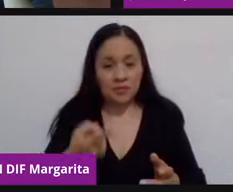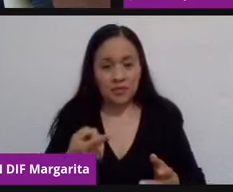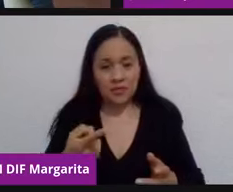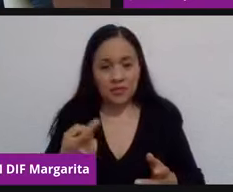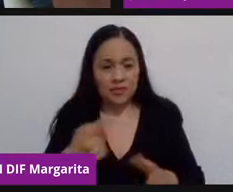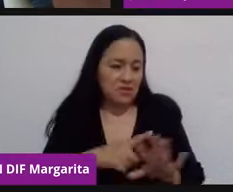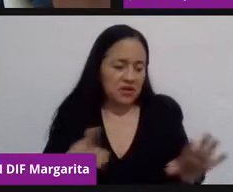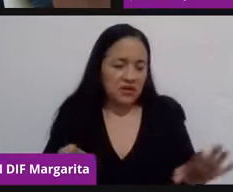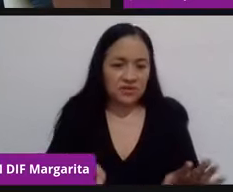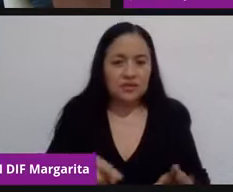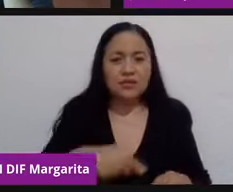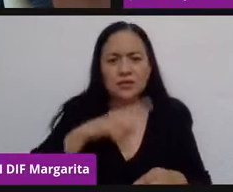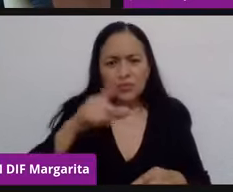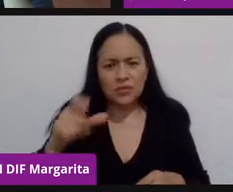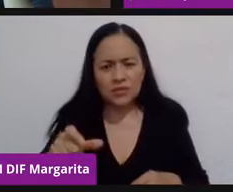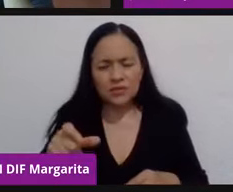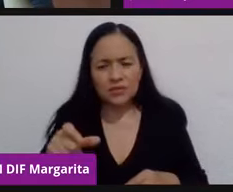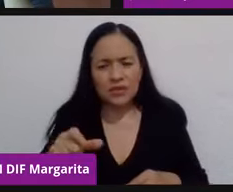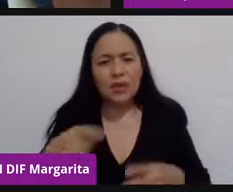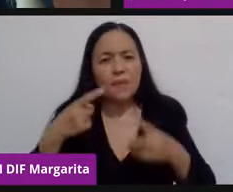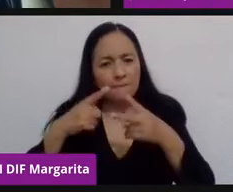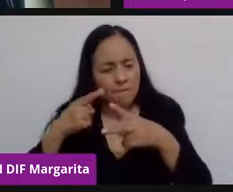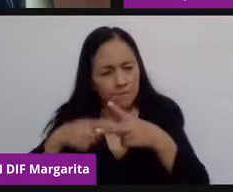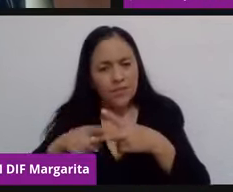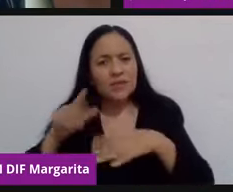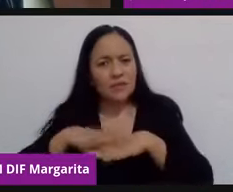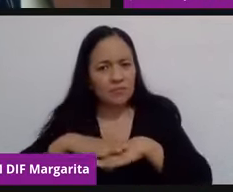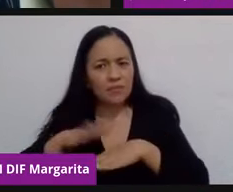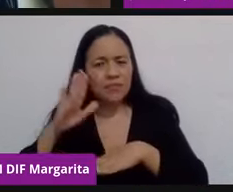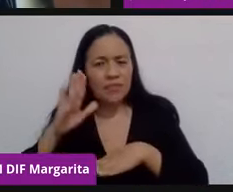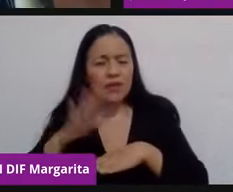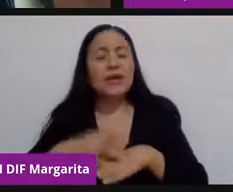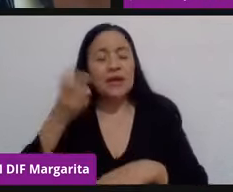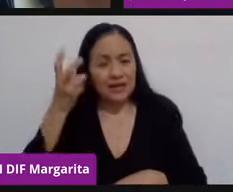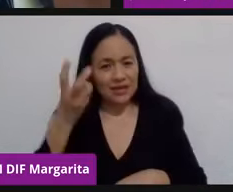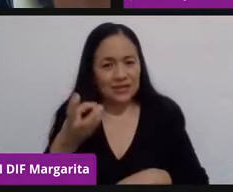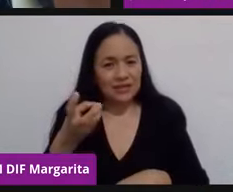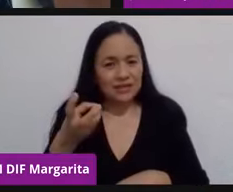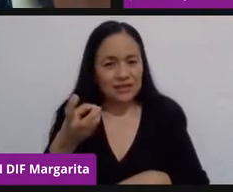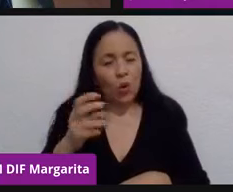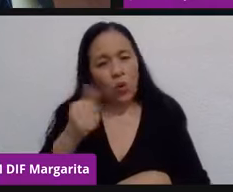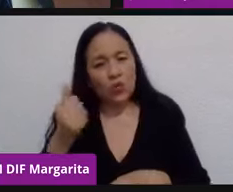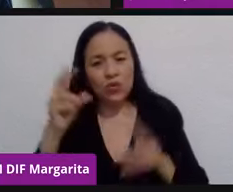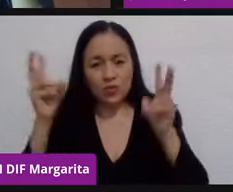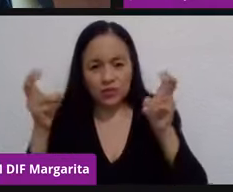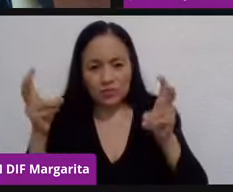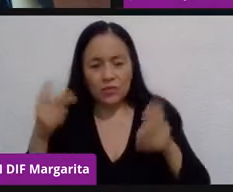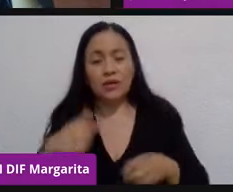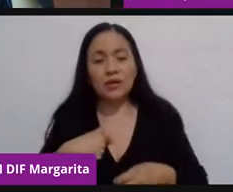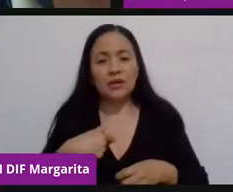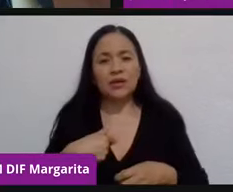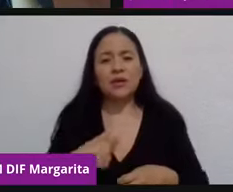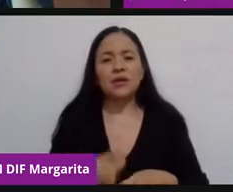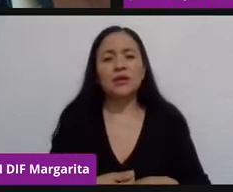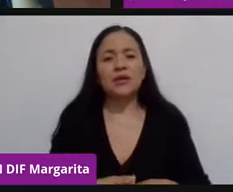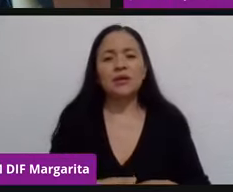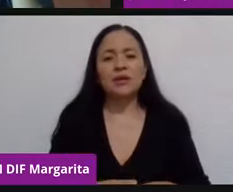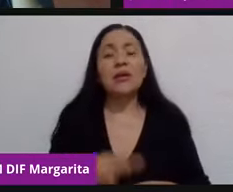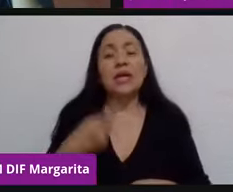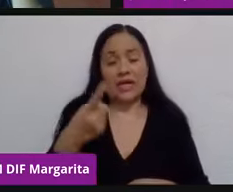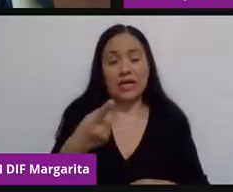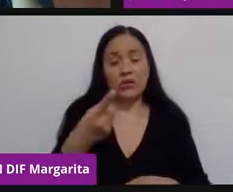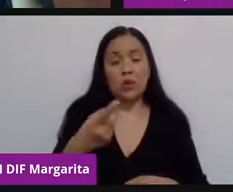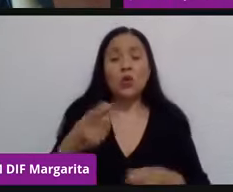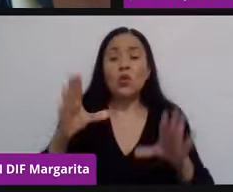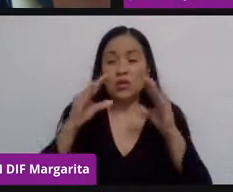superficiales, empiezan a tener contenido. Y esa parte nos lleva a entender que tenemos que abrir un proceso de educación,